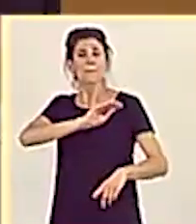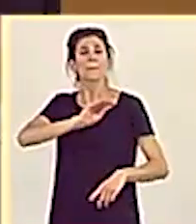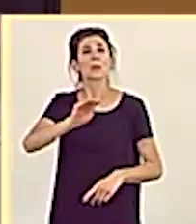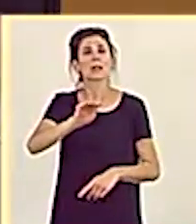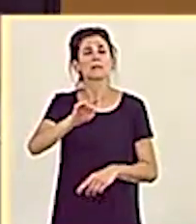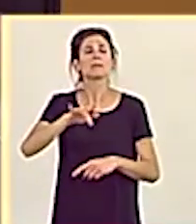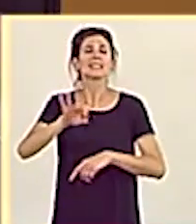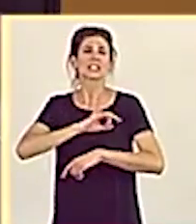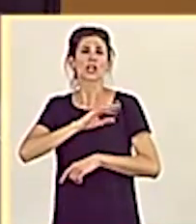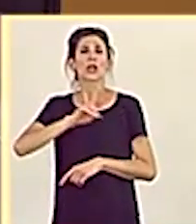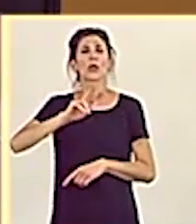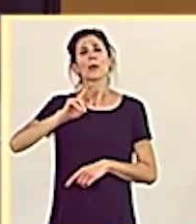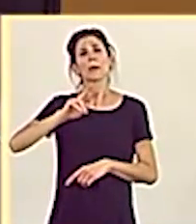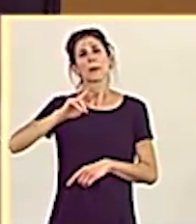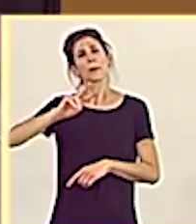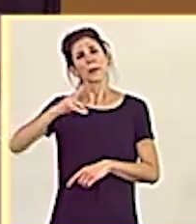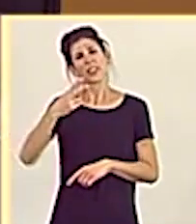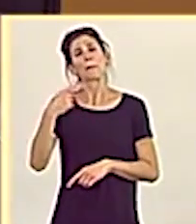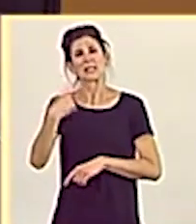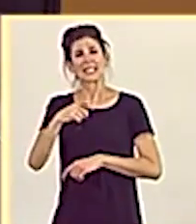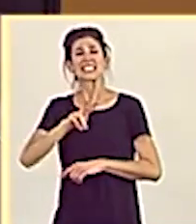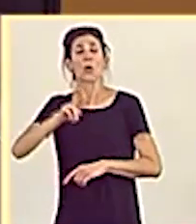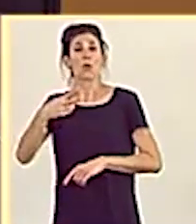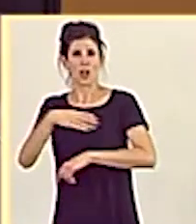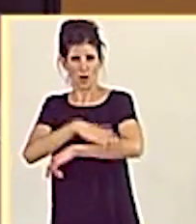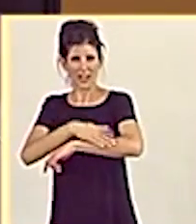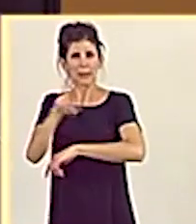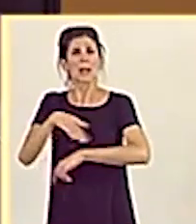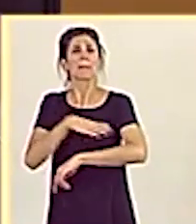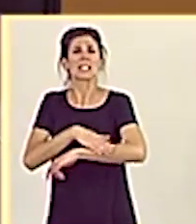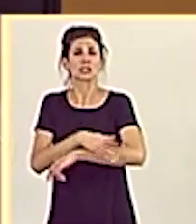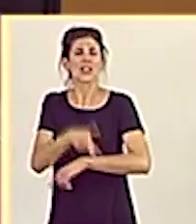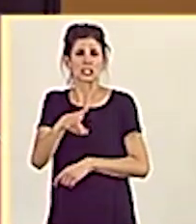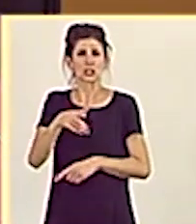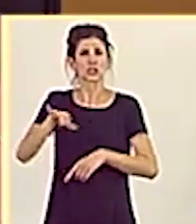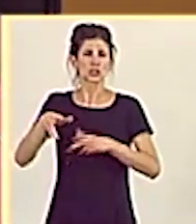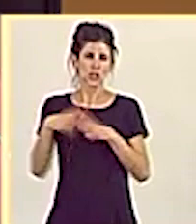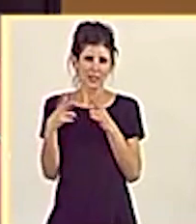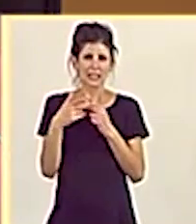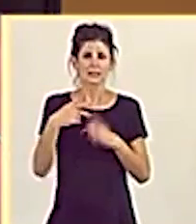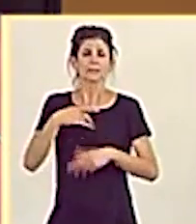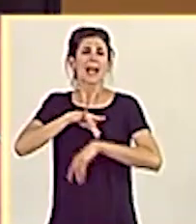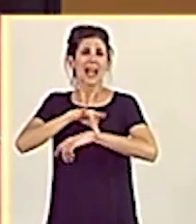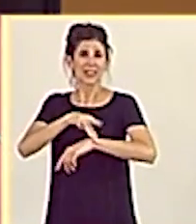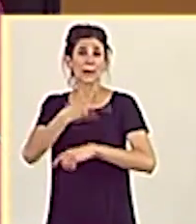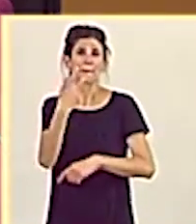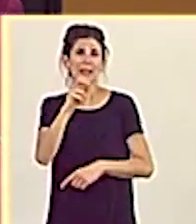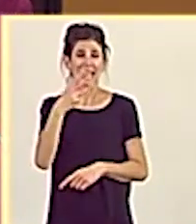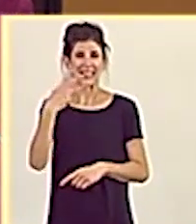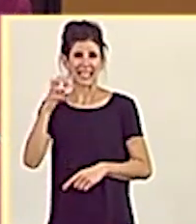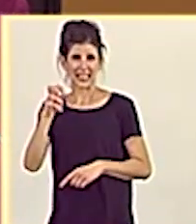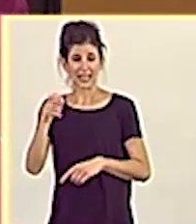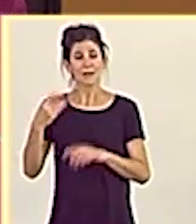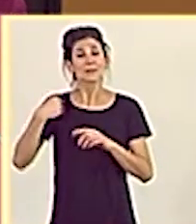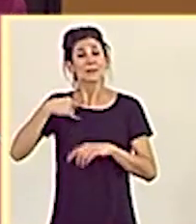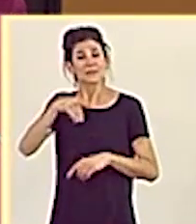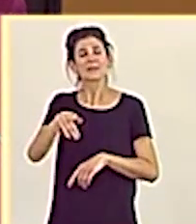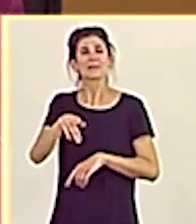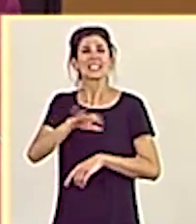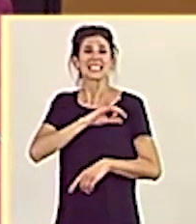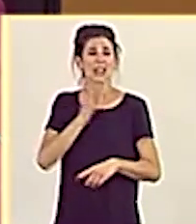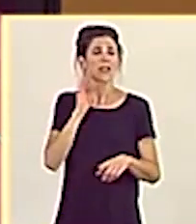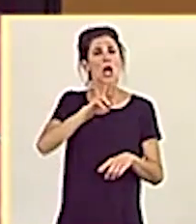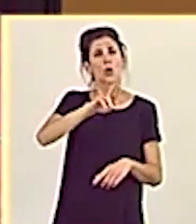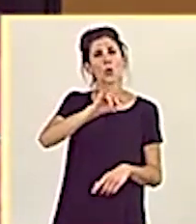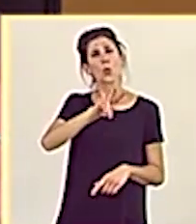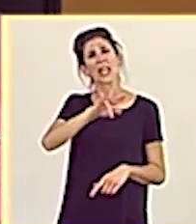Señor vicepresidente, segundo del Gobierno y ministro de Derechos Sociales y Agenda 2030. Pregunta de la senadora Ruiz